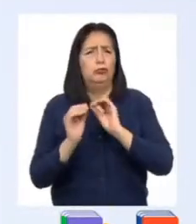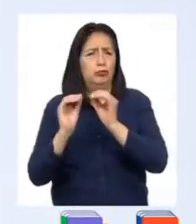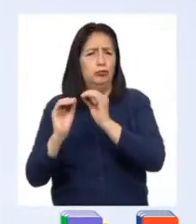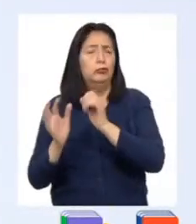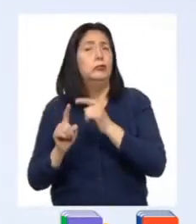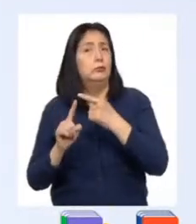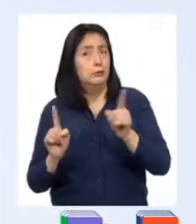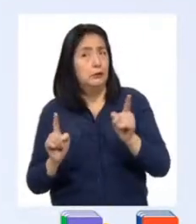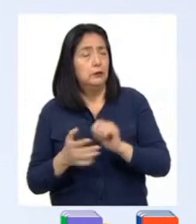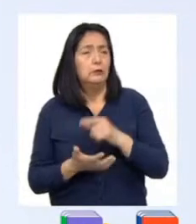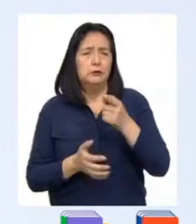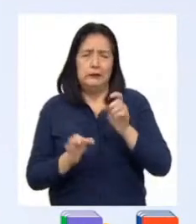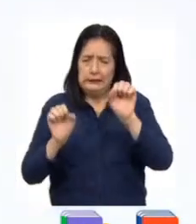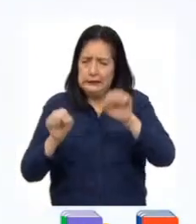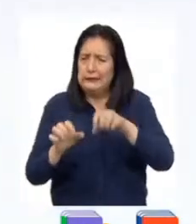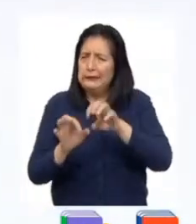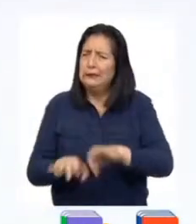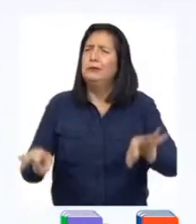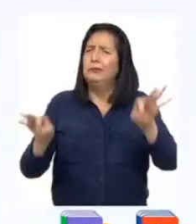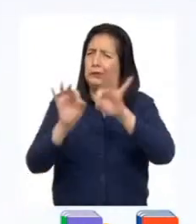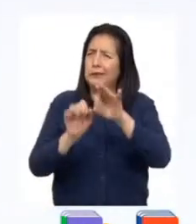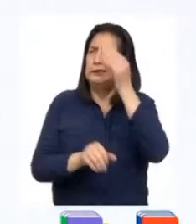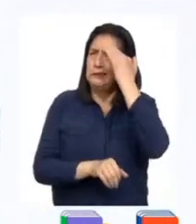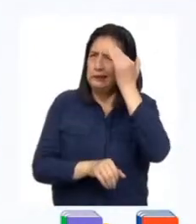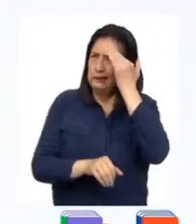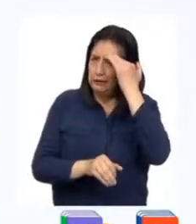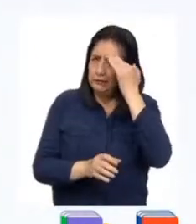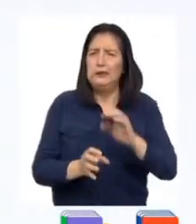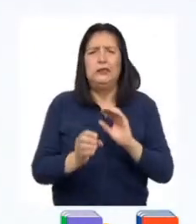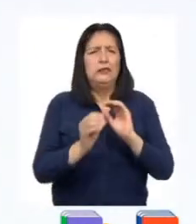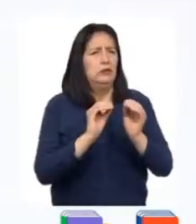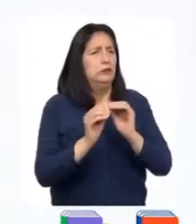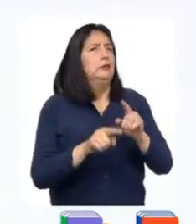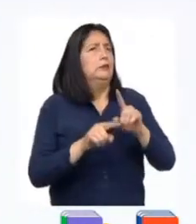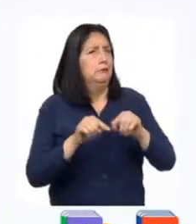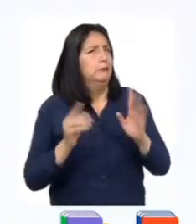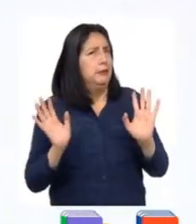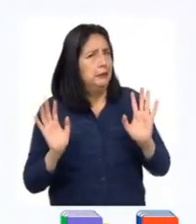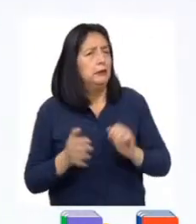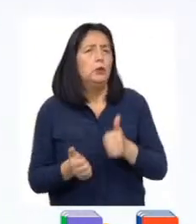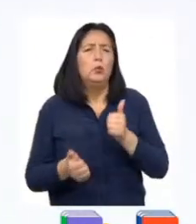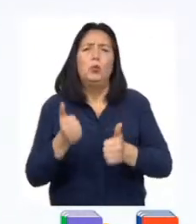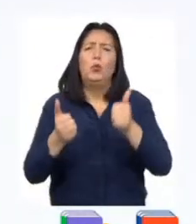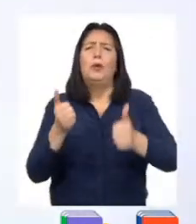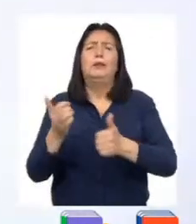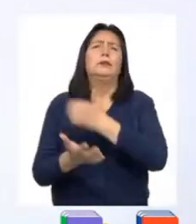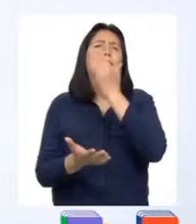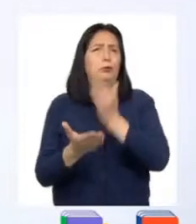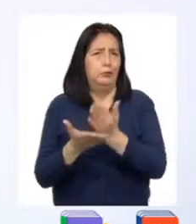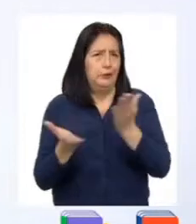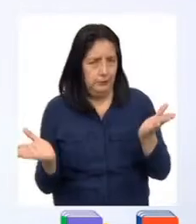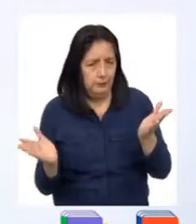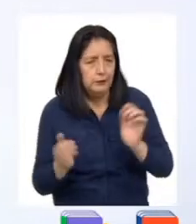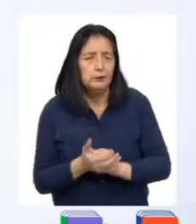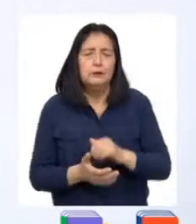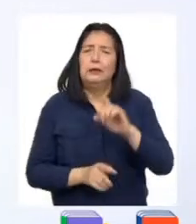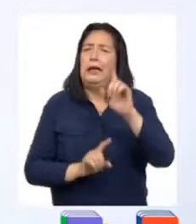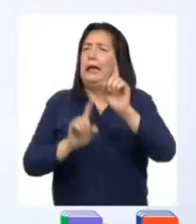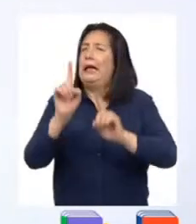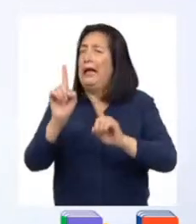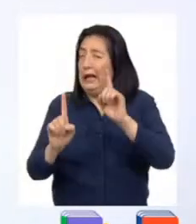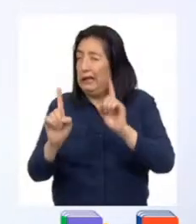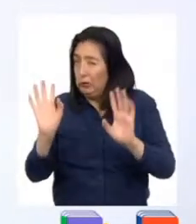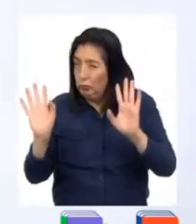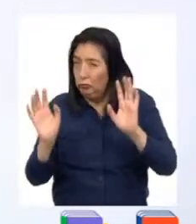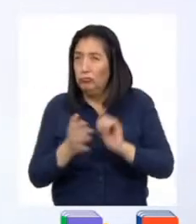embargo, es importante saber que la solución varía de acuerdo con el problema que enfrentemos. En algunos casos,